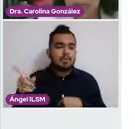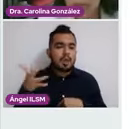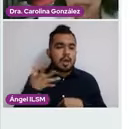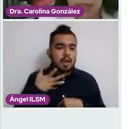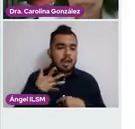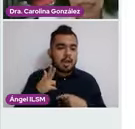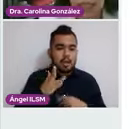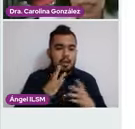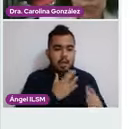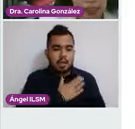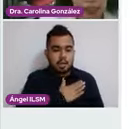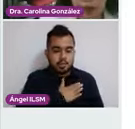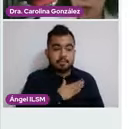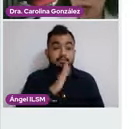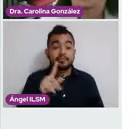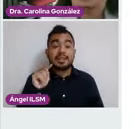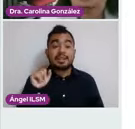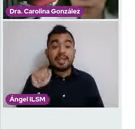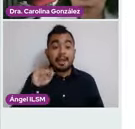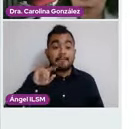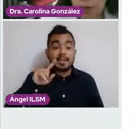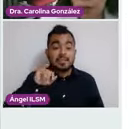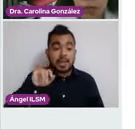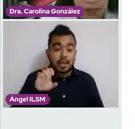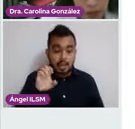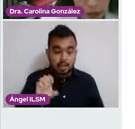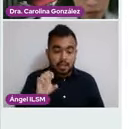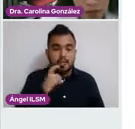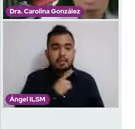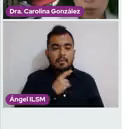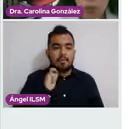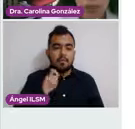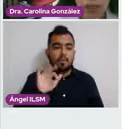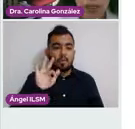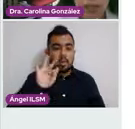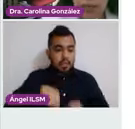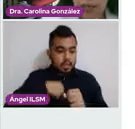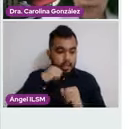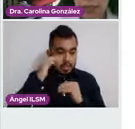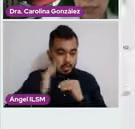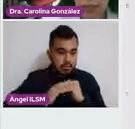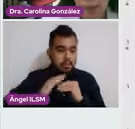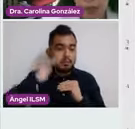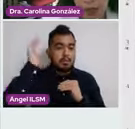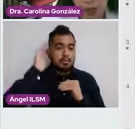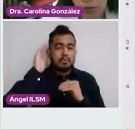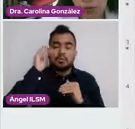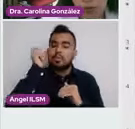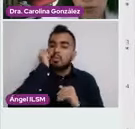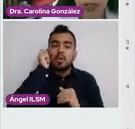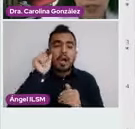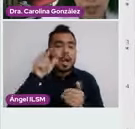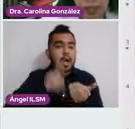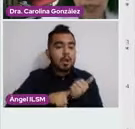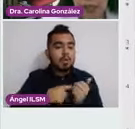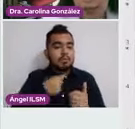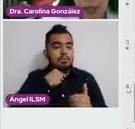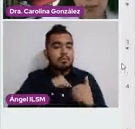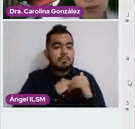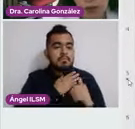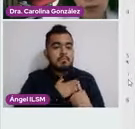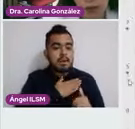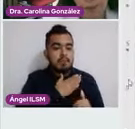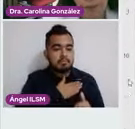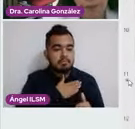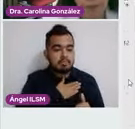El tamizaje se tiene que hacer igual a partir de los 40 años, no importa que haya implantes mamarios, no está contraindicada